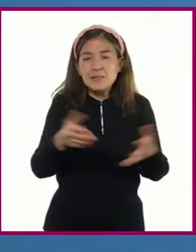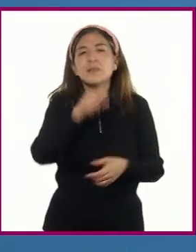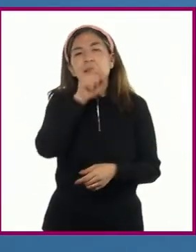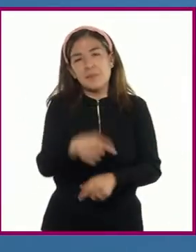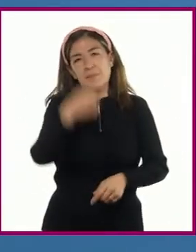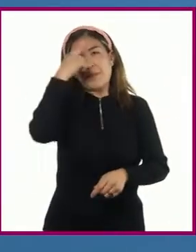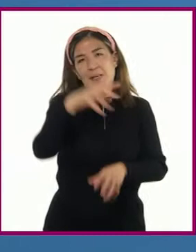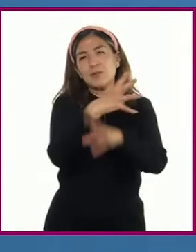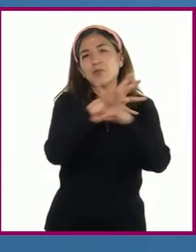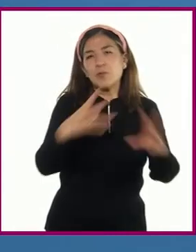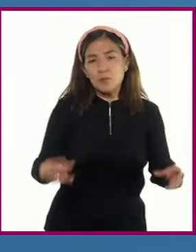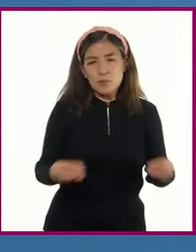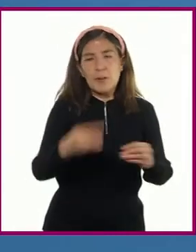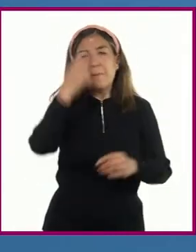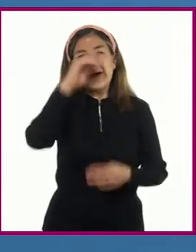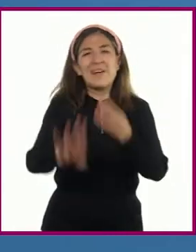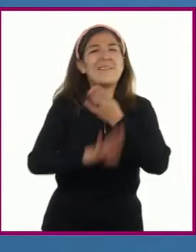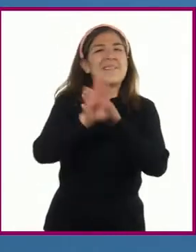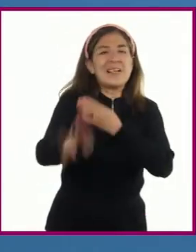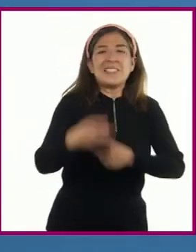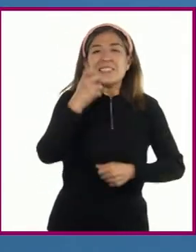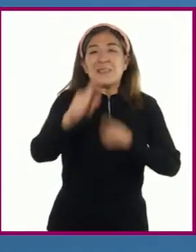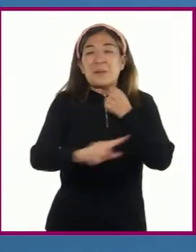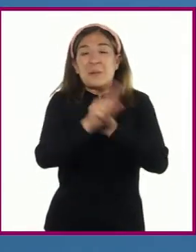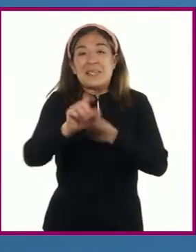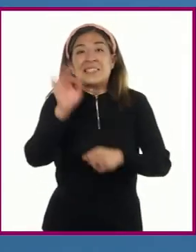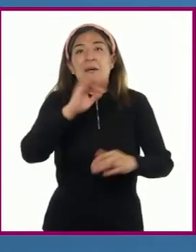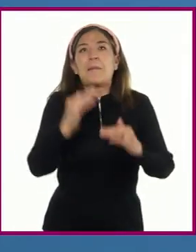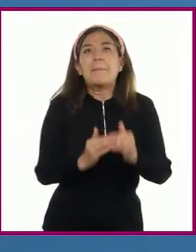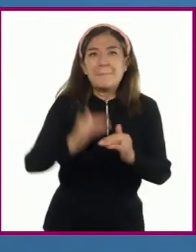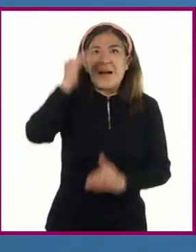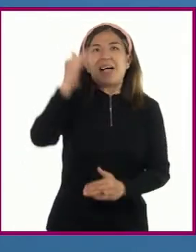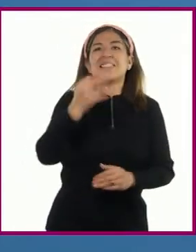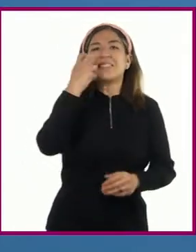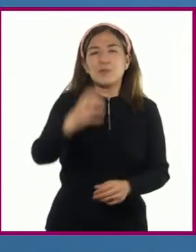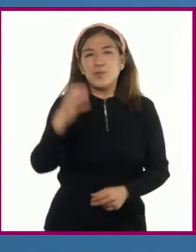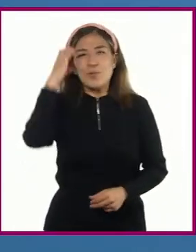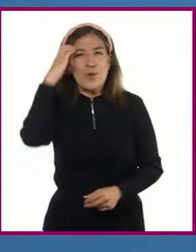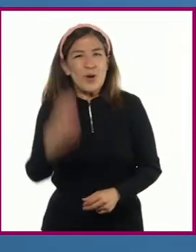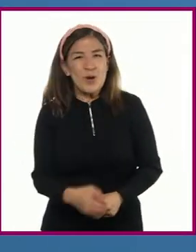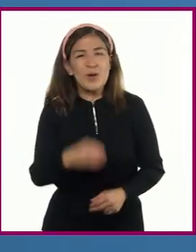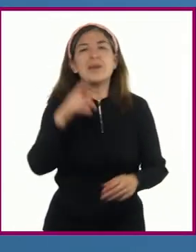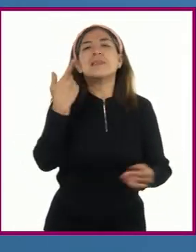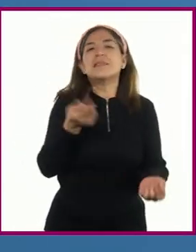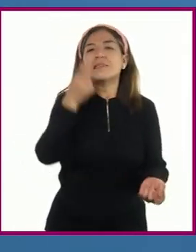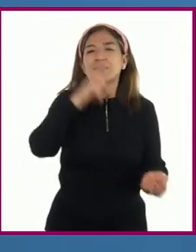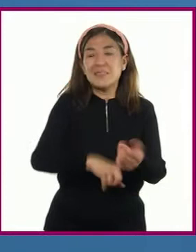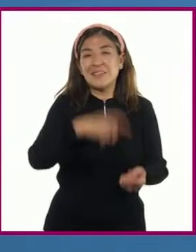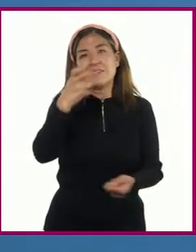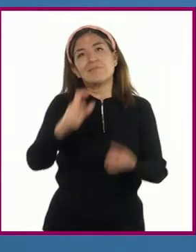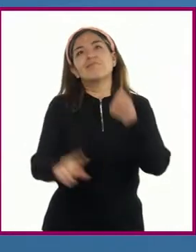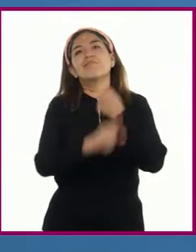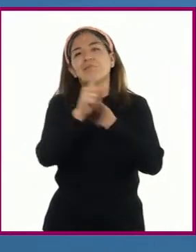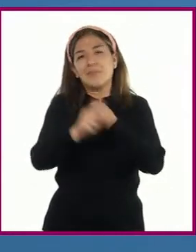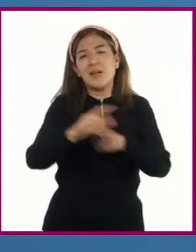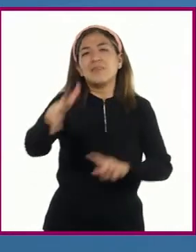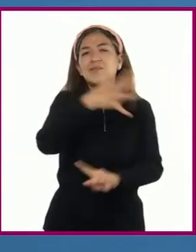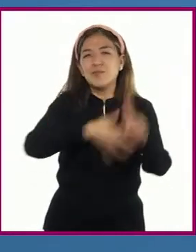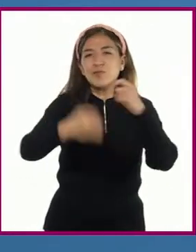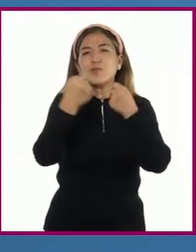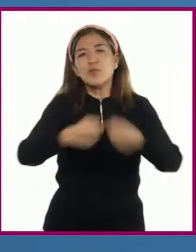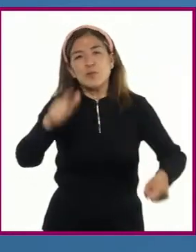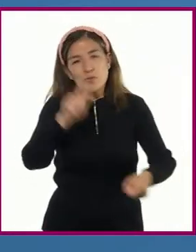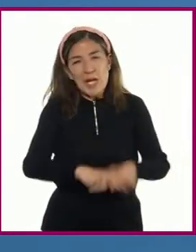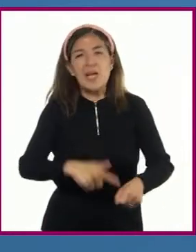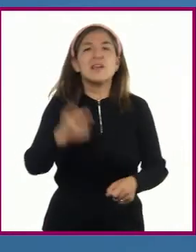resolución, que eviten que el conflicto escale a la fase de violencia, la cual tiene mayor impacto social, político